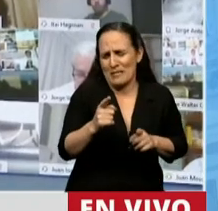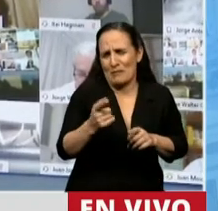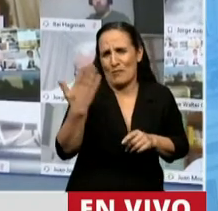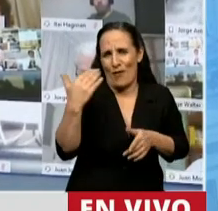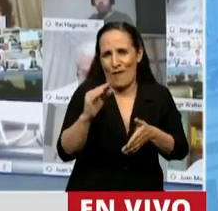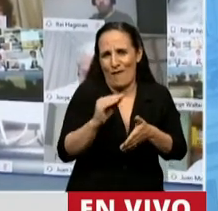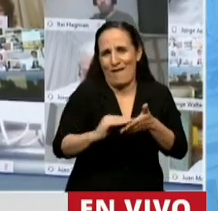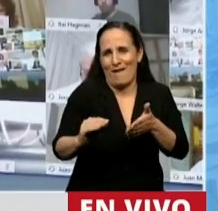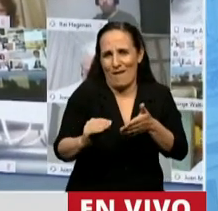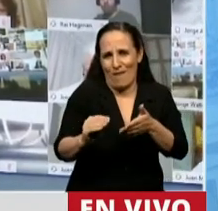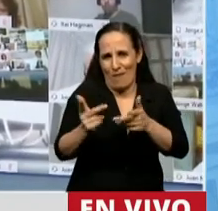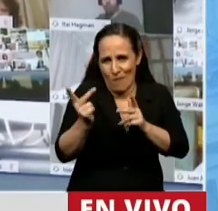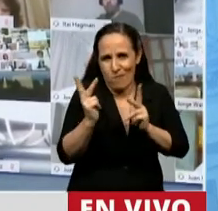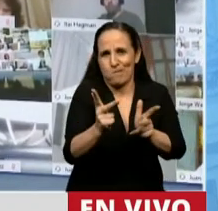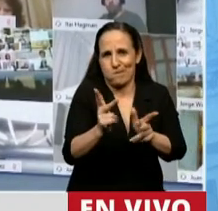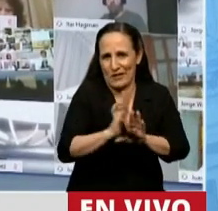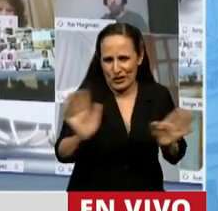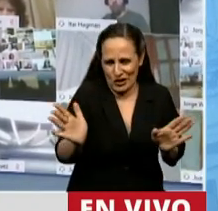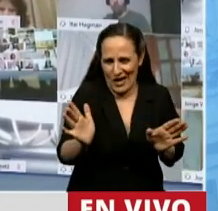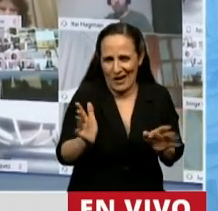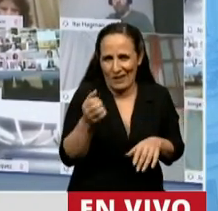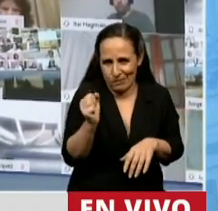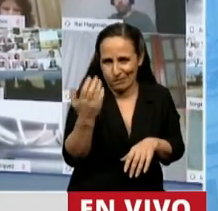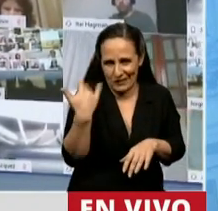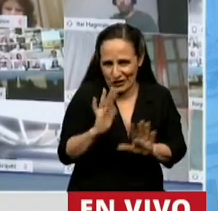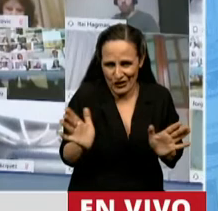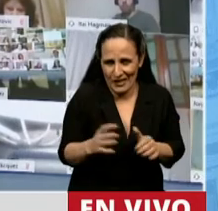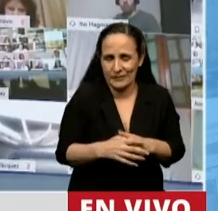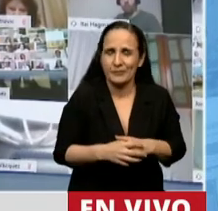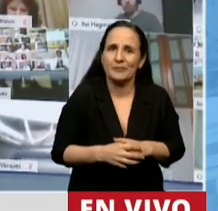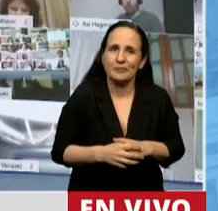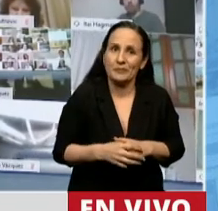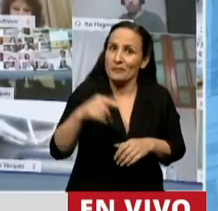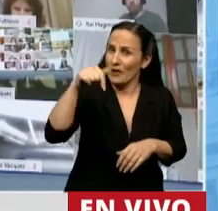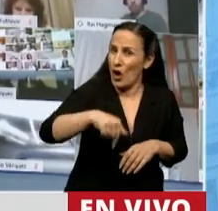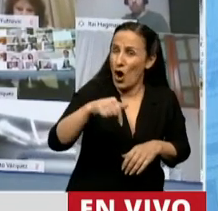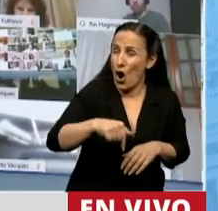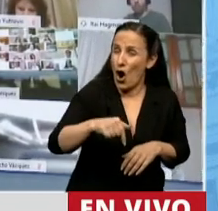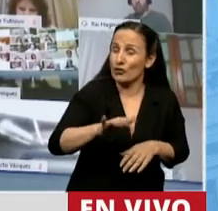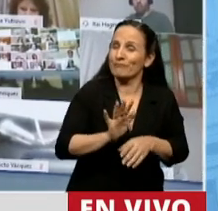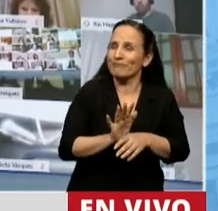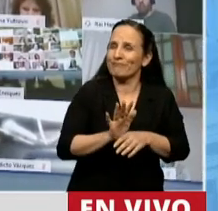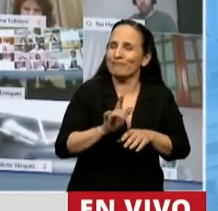colegas, estamos dando un paso